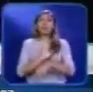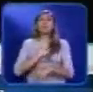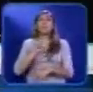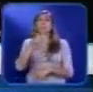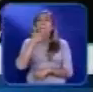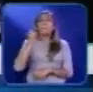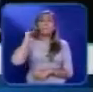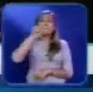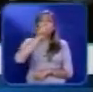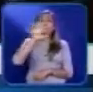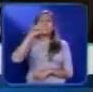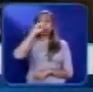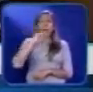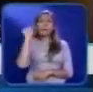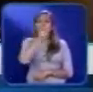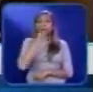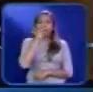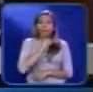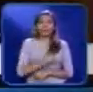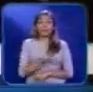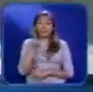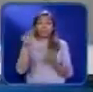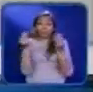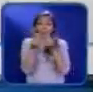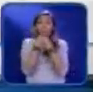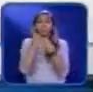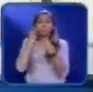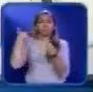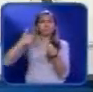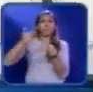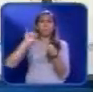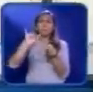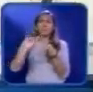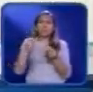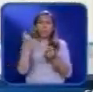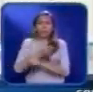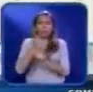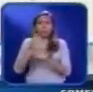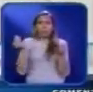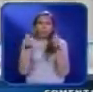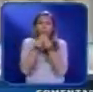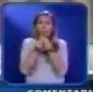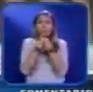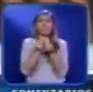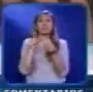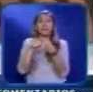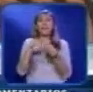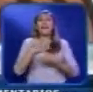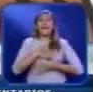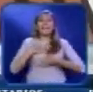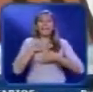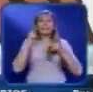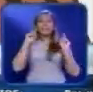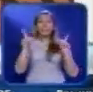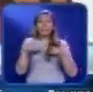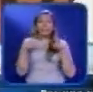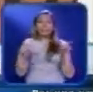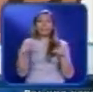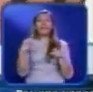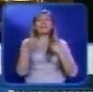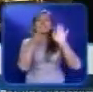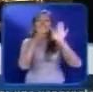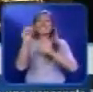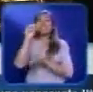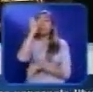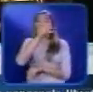años de trayectoria musical y junto a él sus músicos de siempre para hacerle pasar una grata velada que solo podrá deleitar a 600